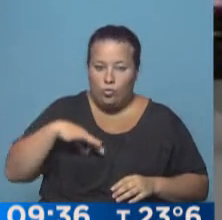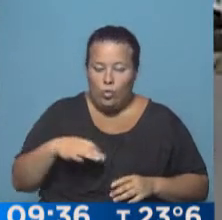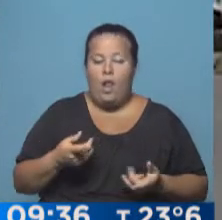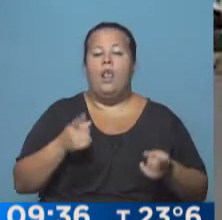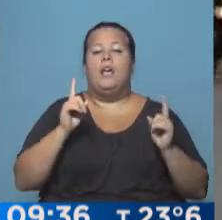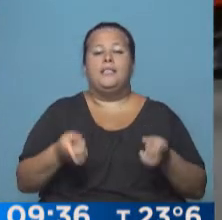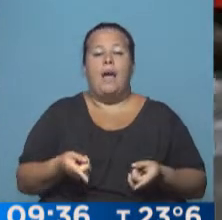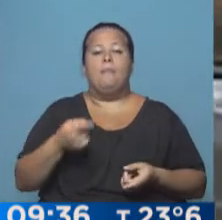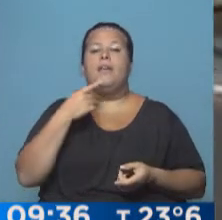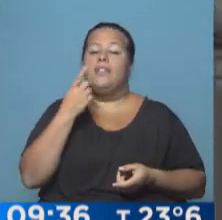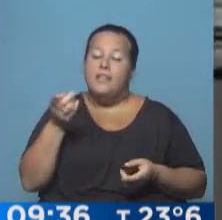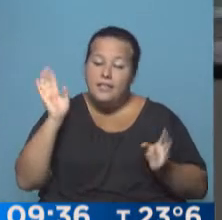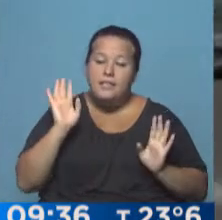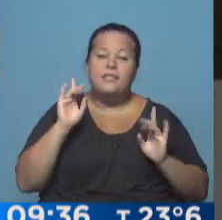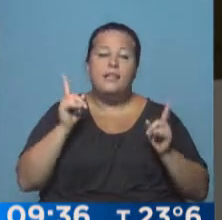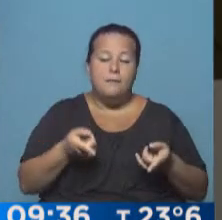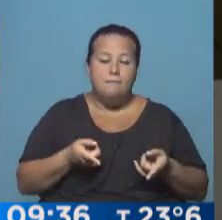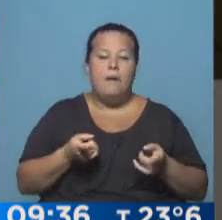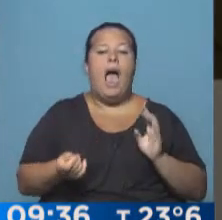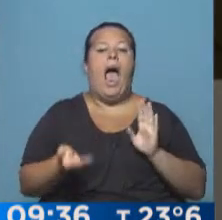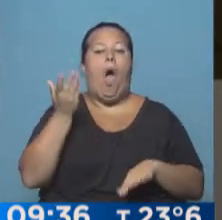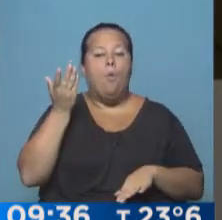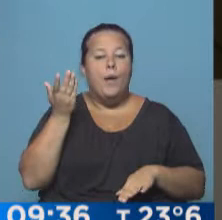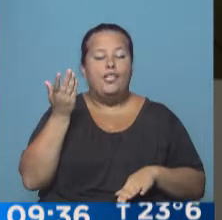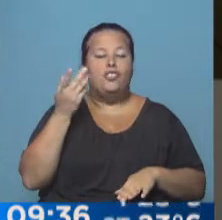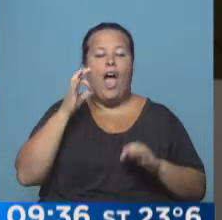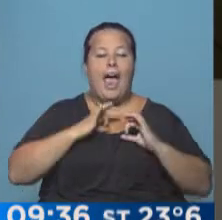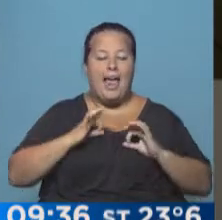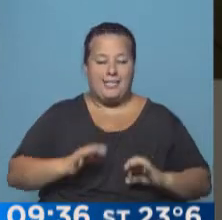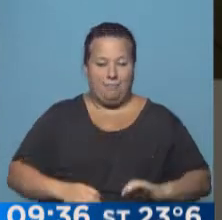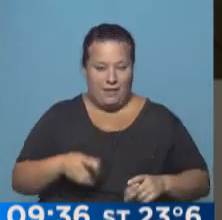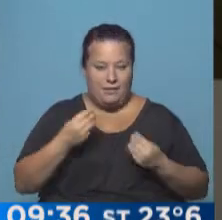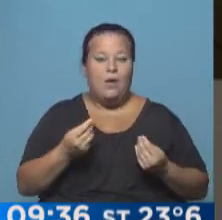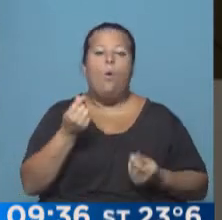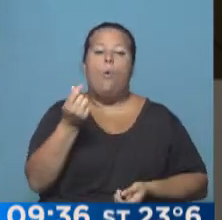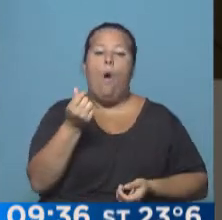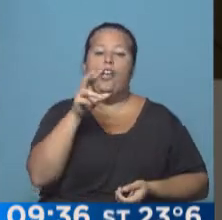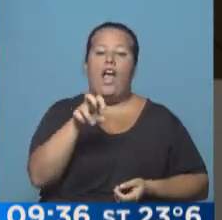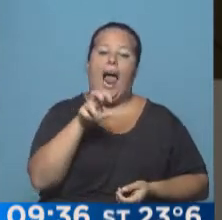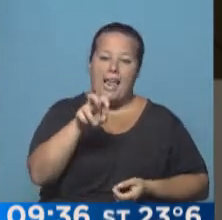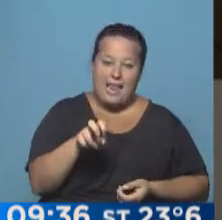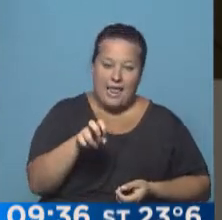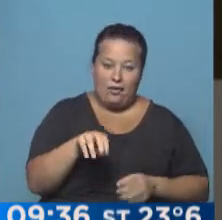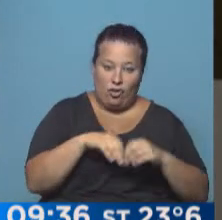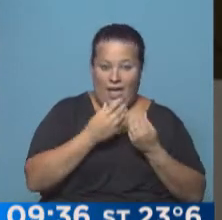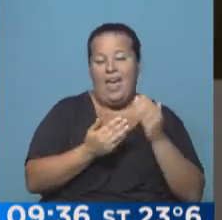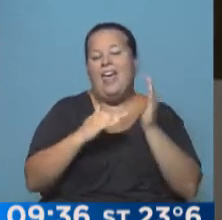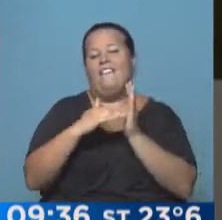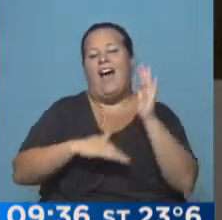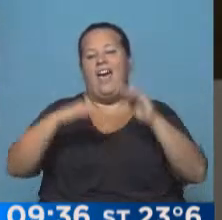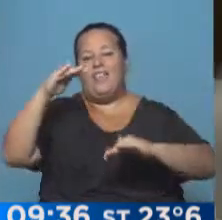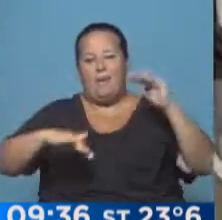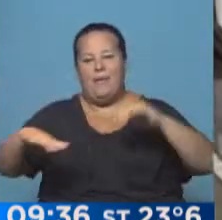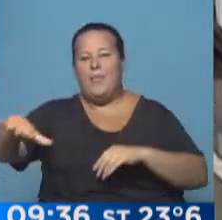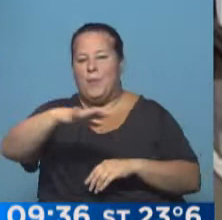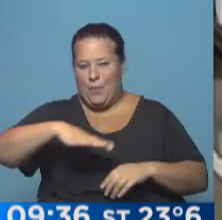y se habla de también un aumento en las expensas. ¿Cuánto va a costar alquilar? Claro, varía, depende la